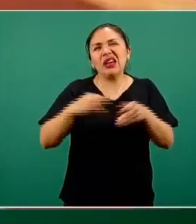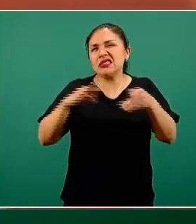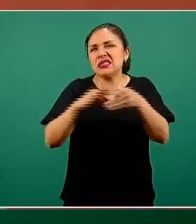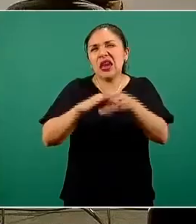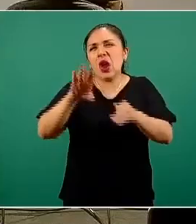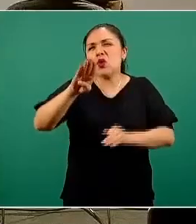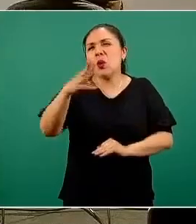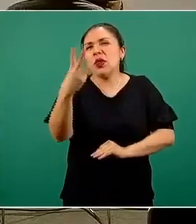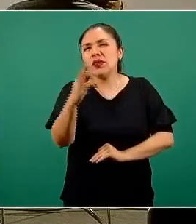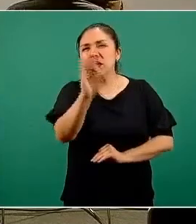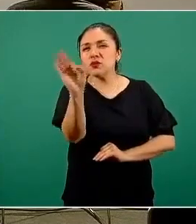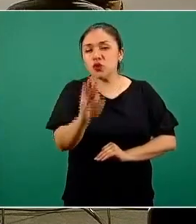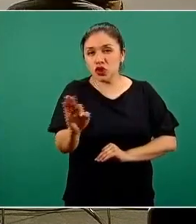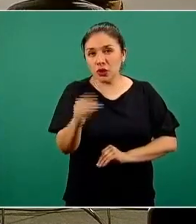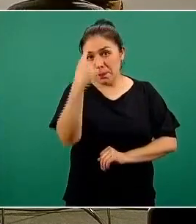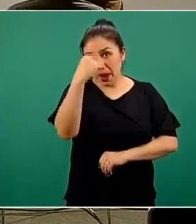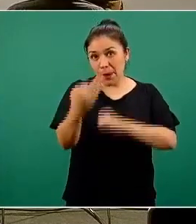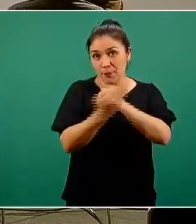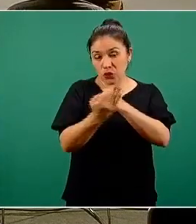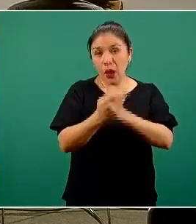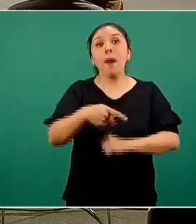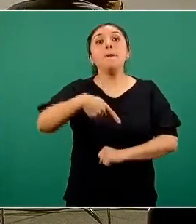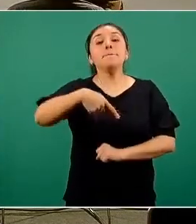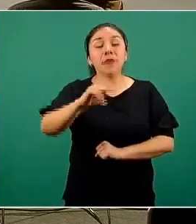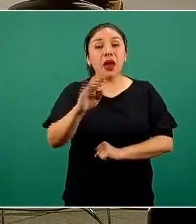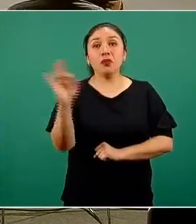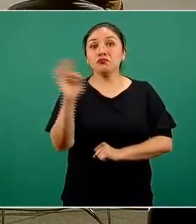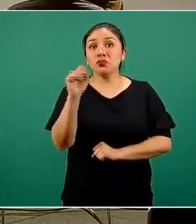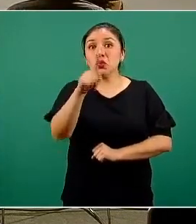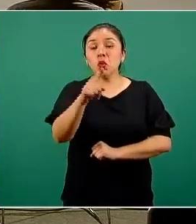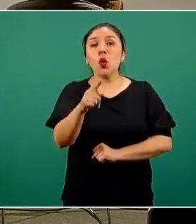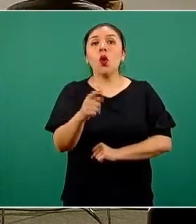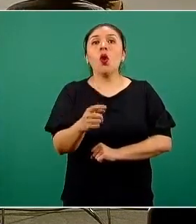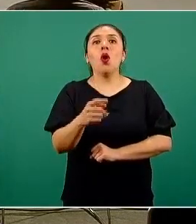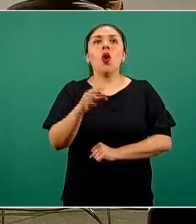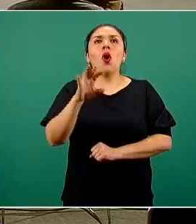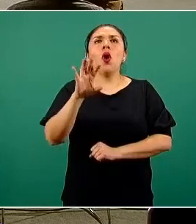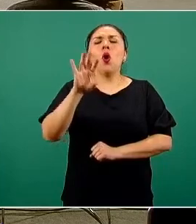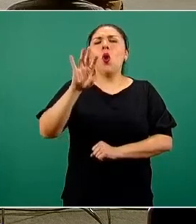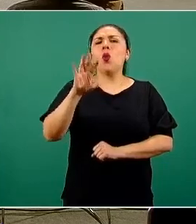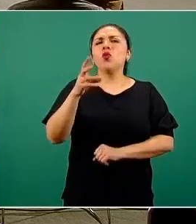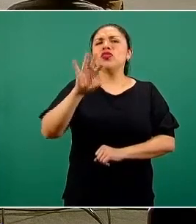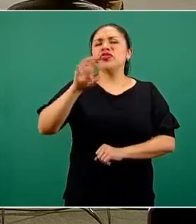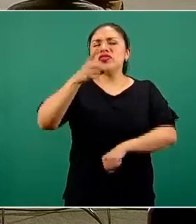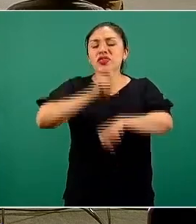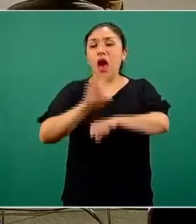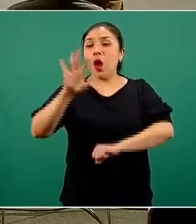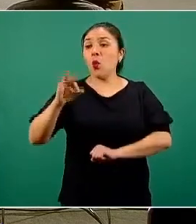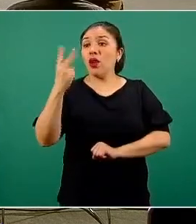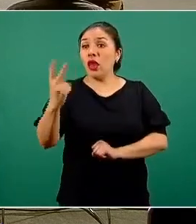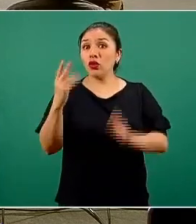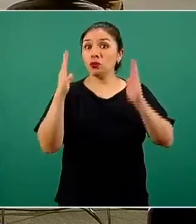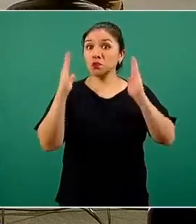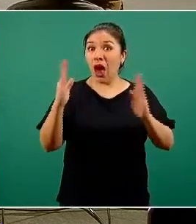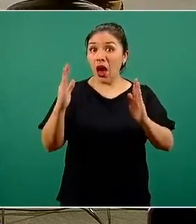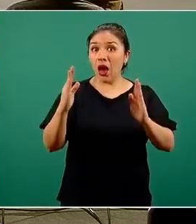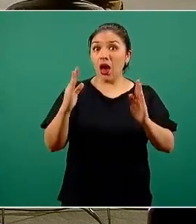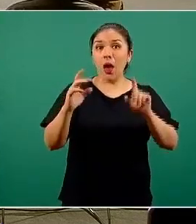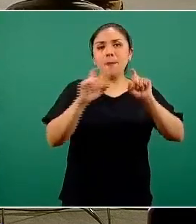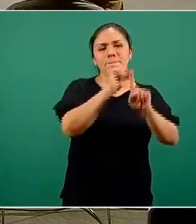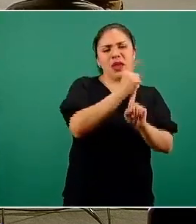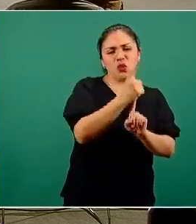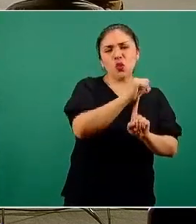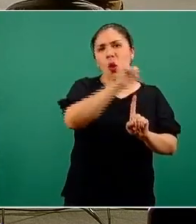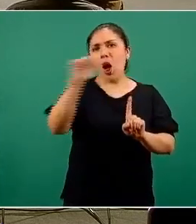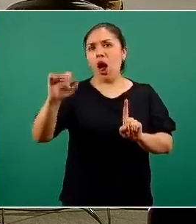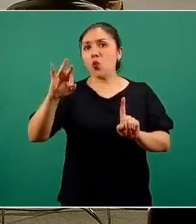del 93 por ciento. Pero si se aplica antes del día 41, 42, pero después del 21, de todos